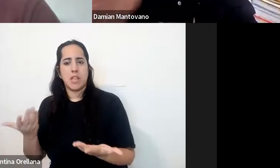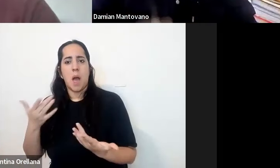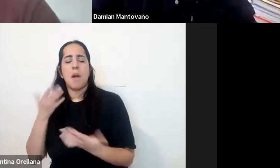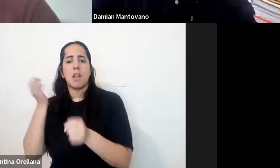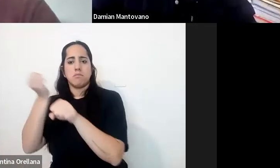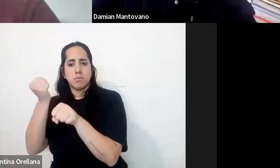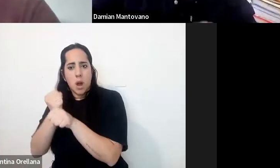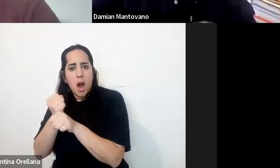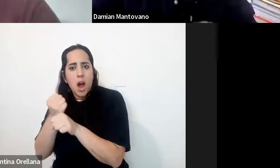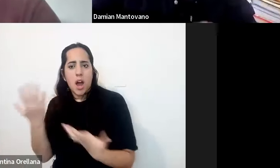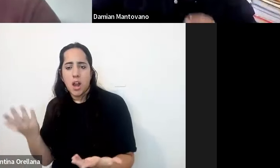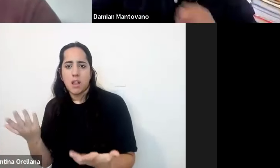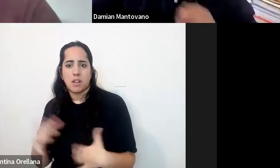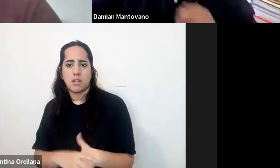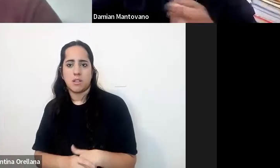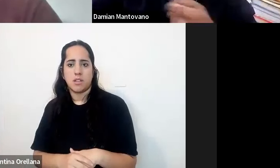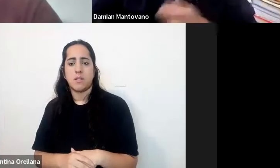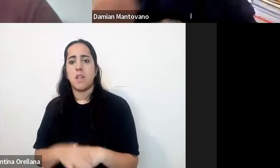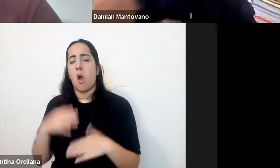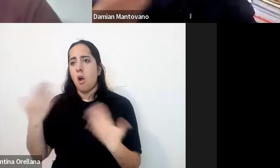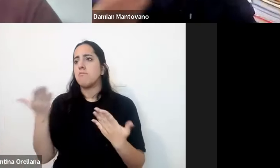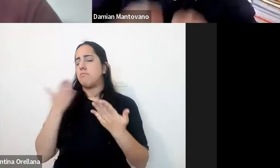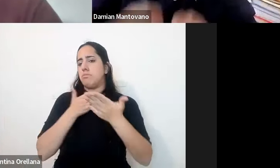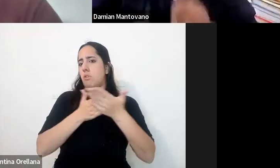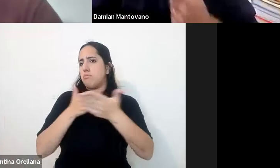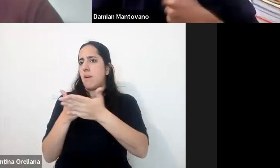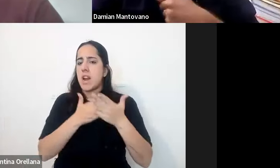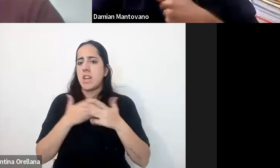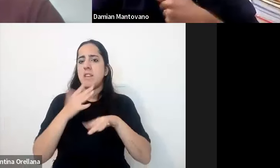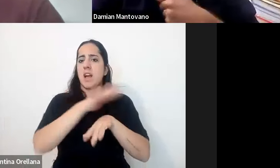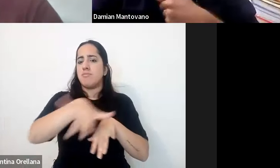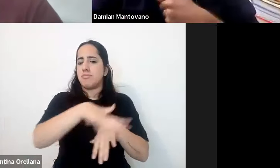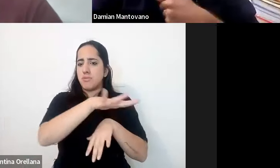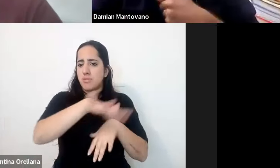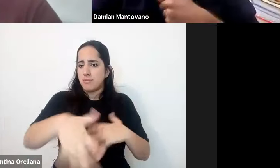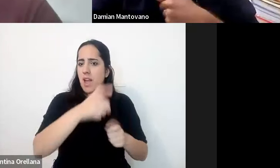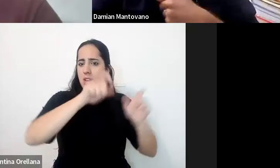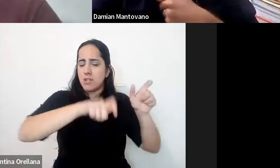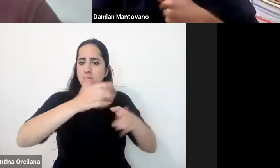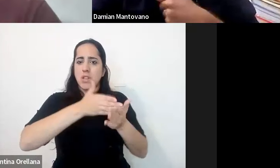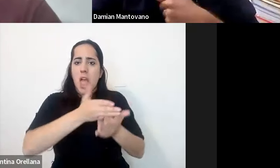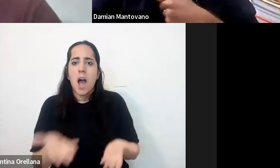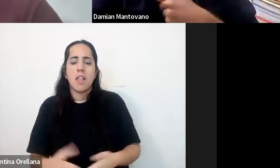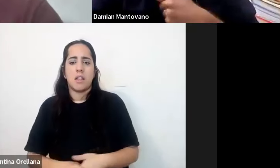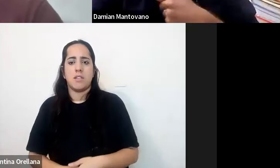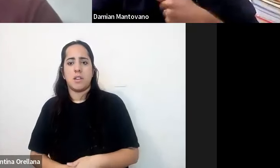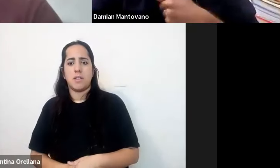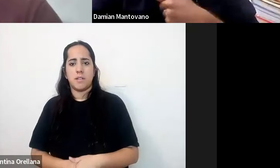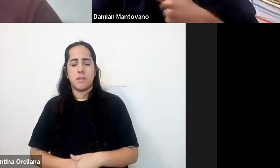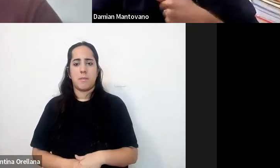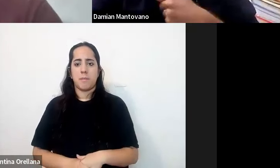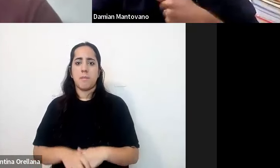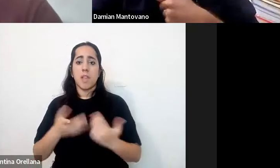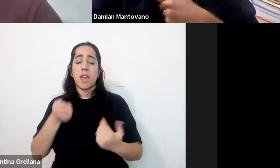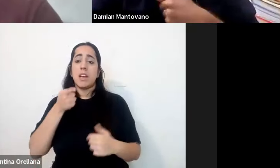medio que tiene que garantizar que la persona pueda desempeñar entonces digo ahí